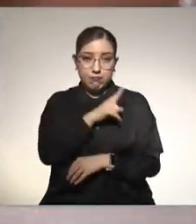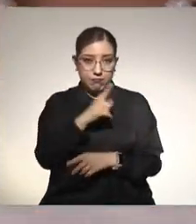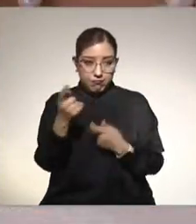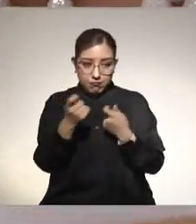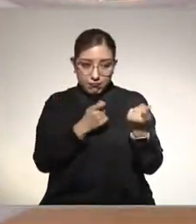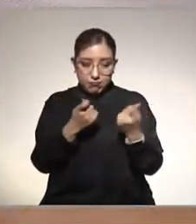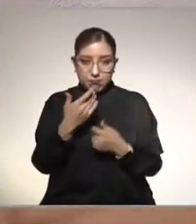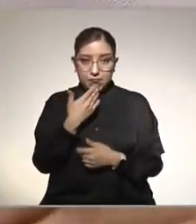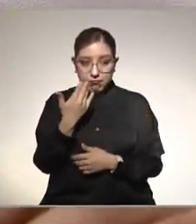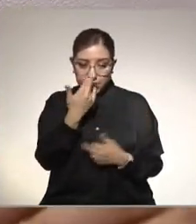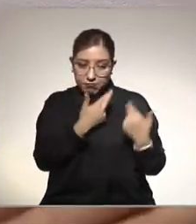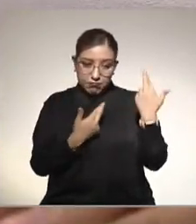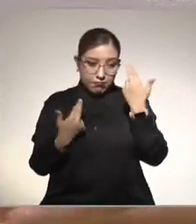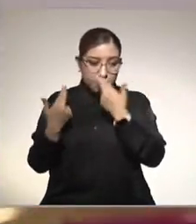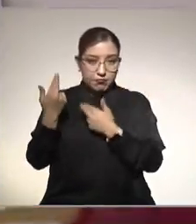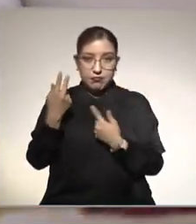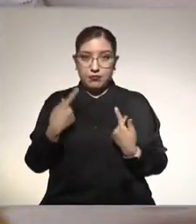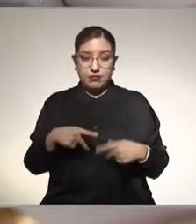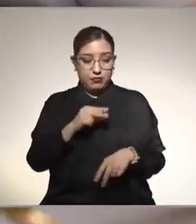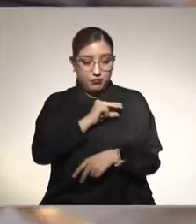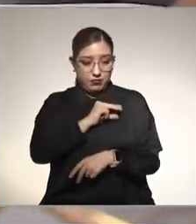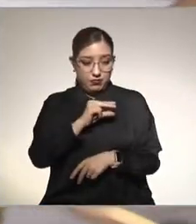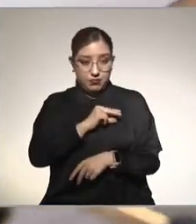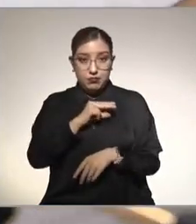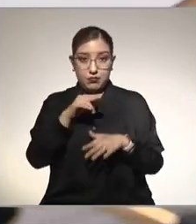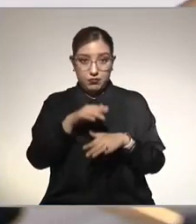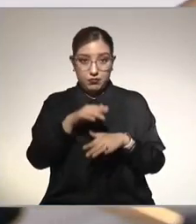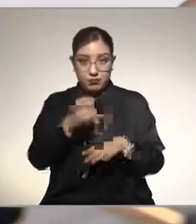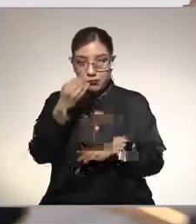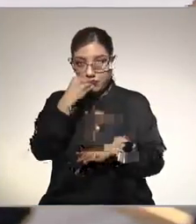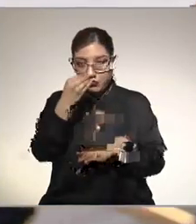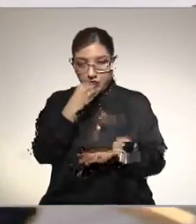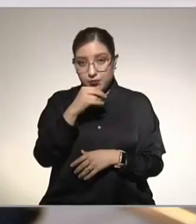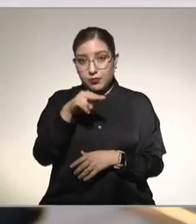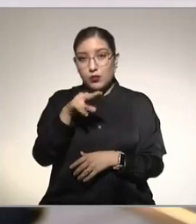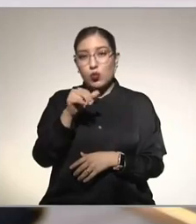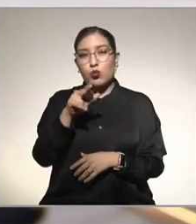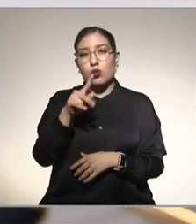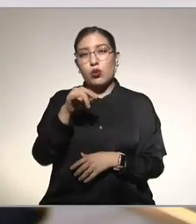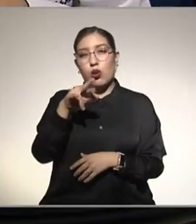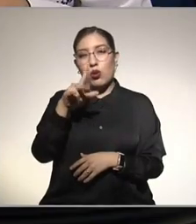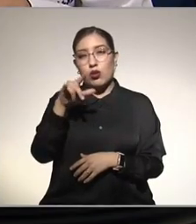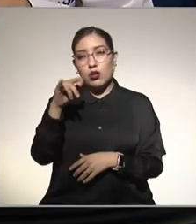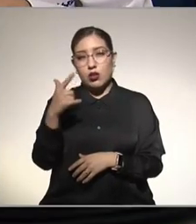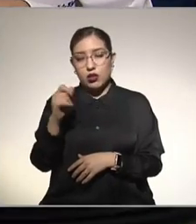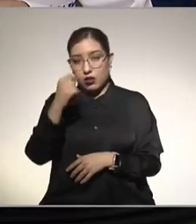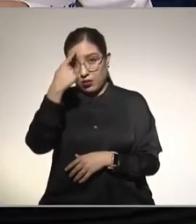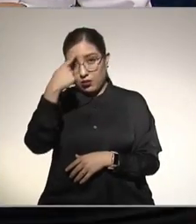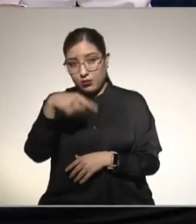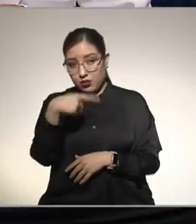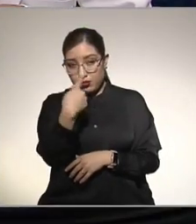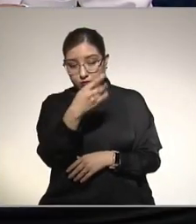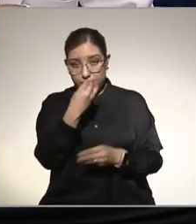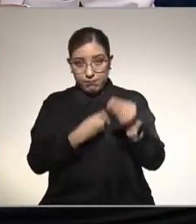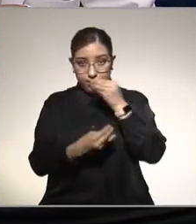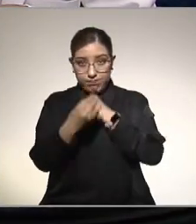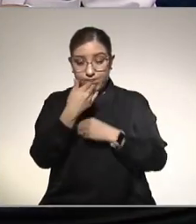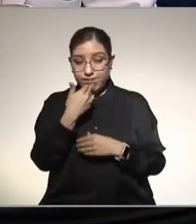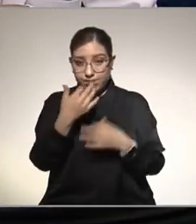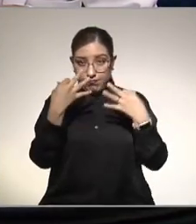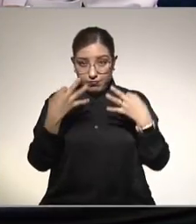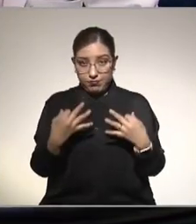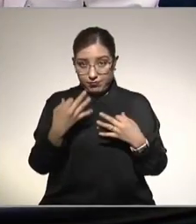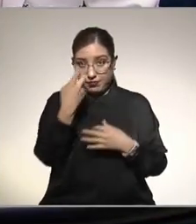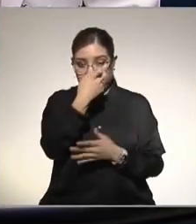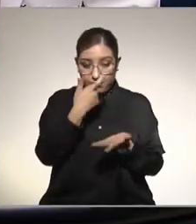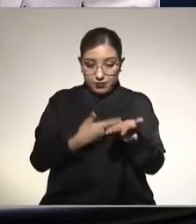y una evaluación por un especialista en nutriología para que diseñen específicamente una dieta para cada uno de los pacientes que le ayuden a reducir esta